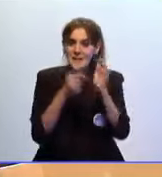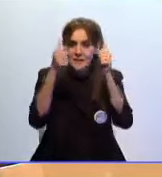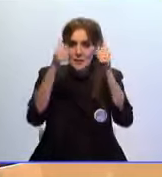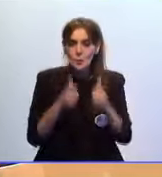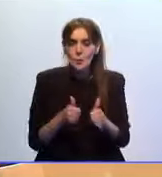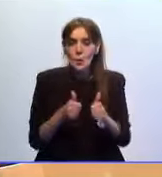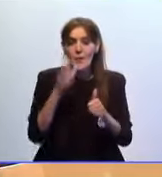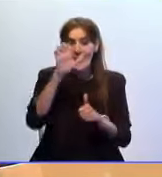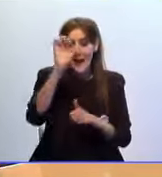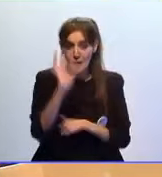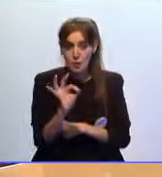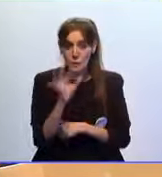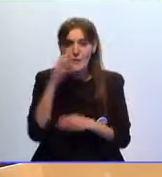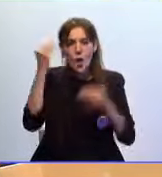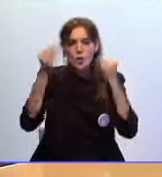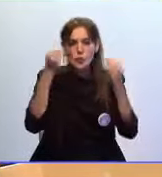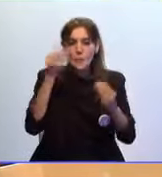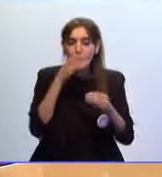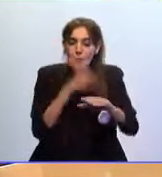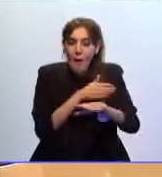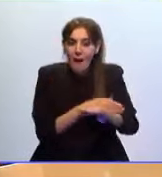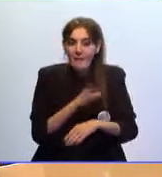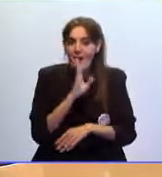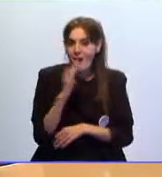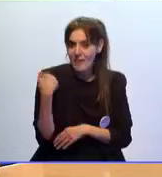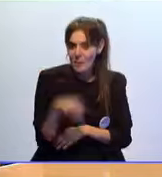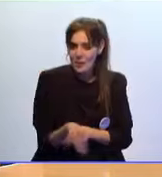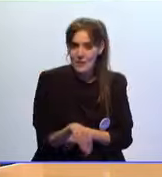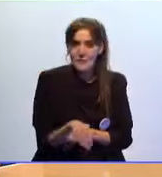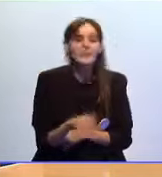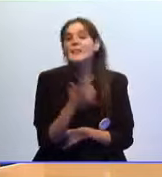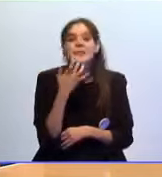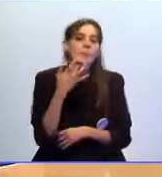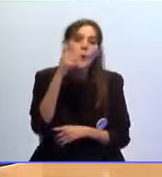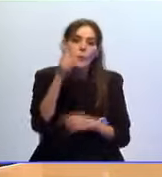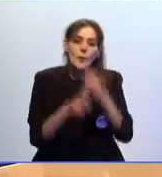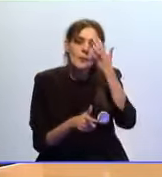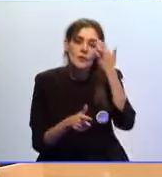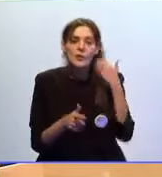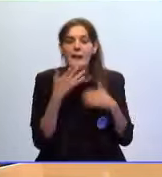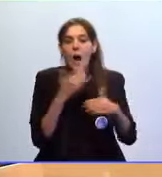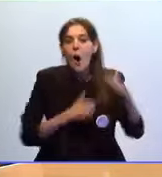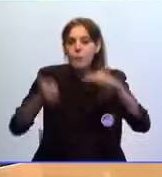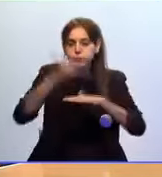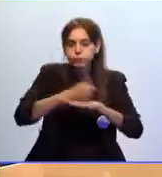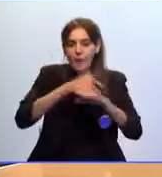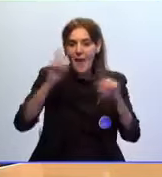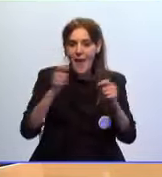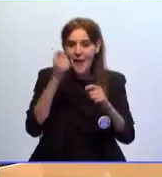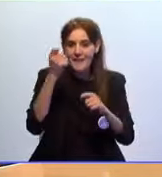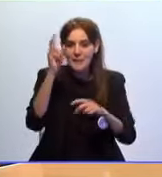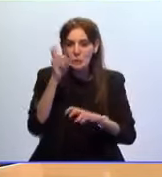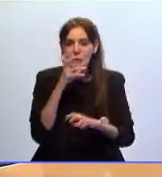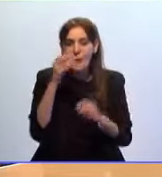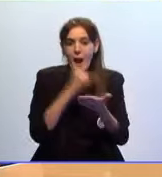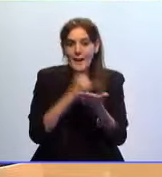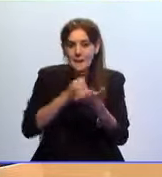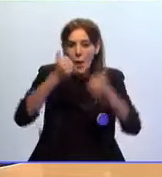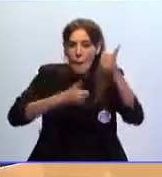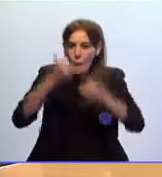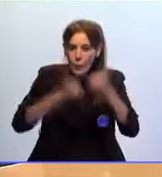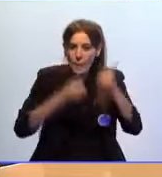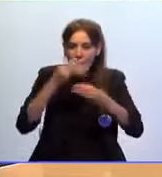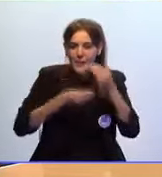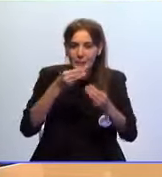Yo creo que, lo he dicho en alguna ocasión acá, si una persona es capaz de superar con éxito unas pruebas donde se le